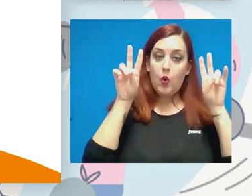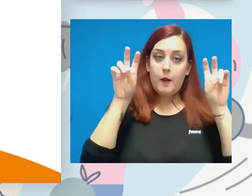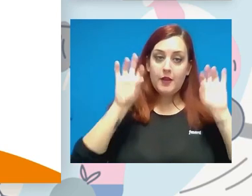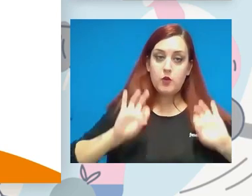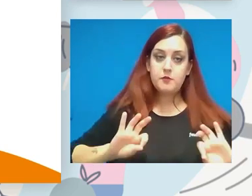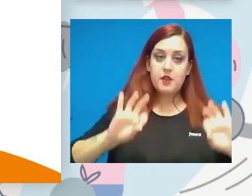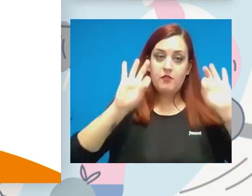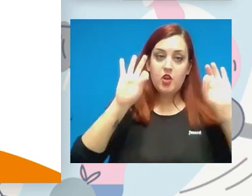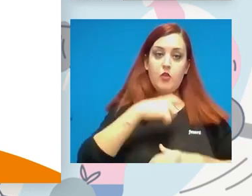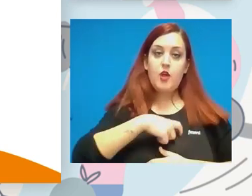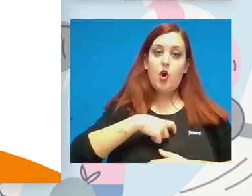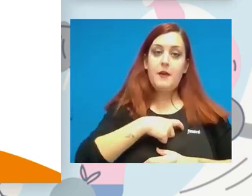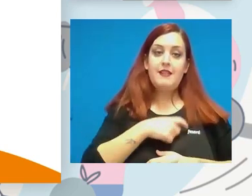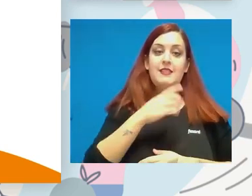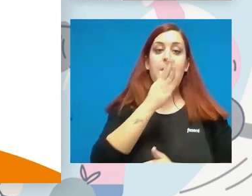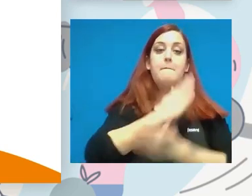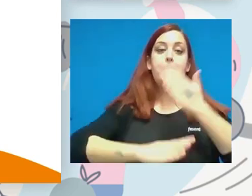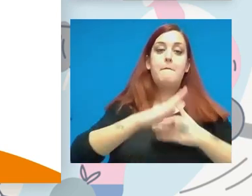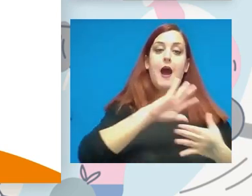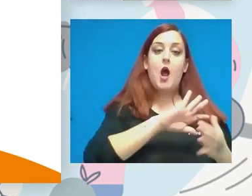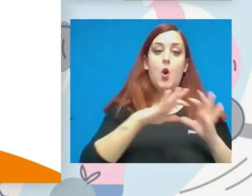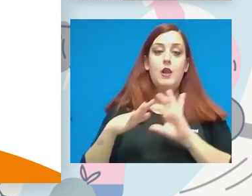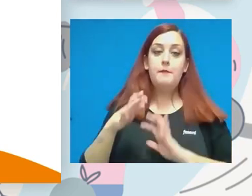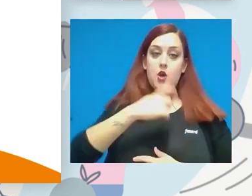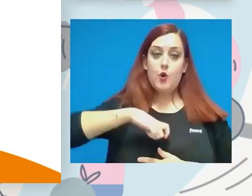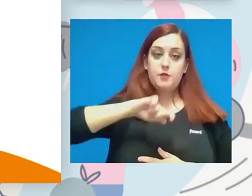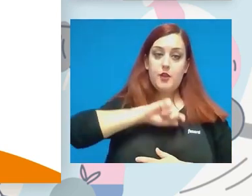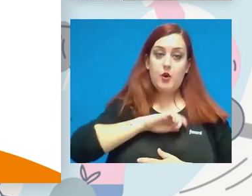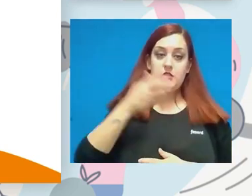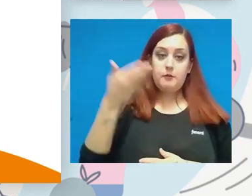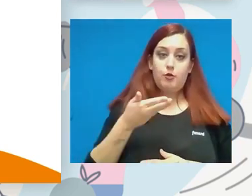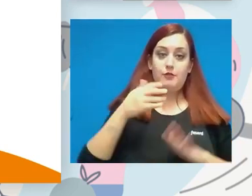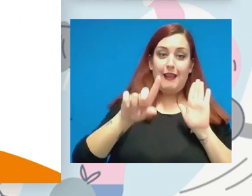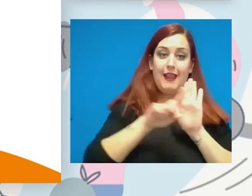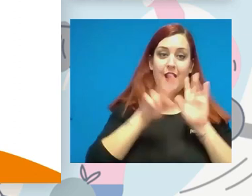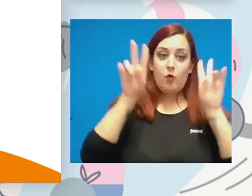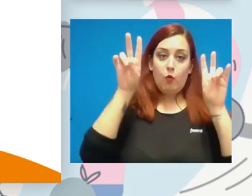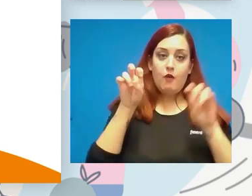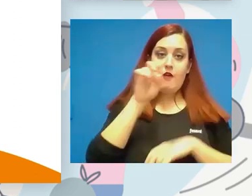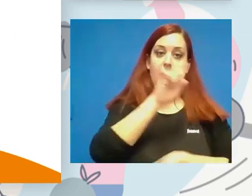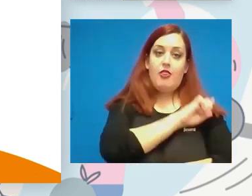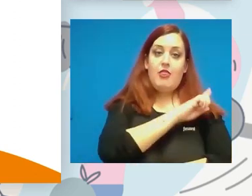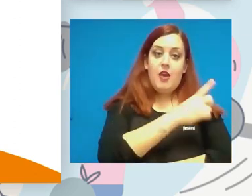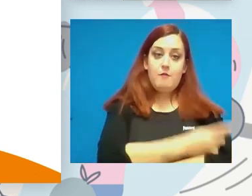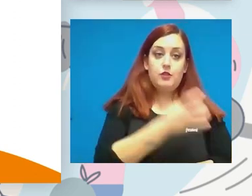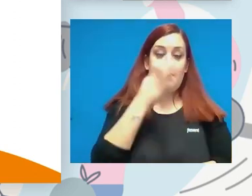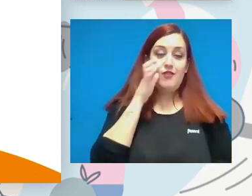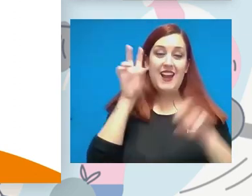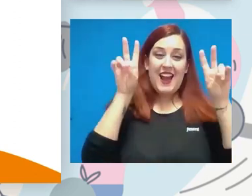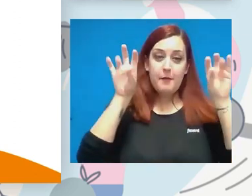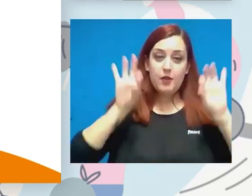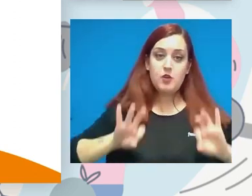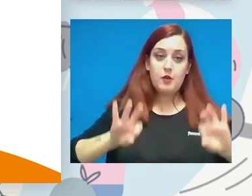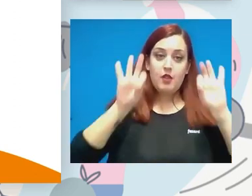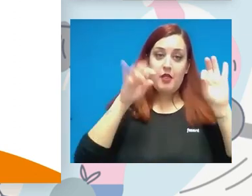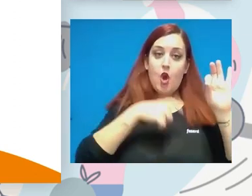Comité Paralímpico Español. Es importantísimo. La nueva ley del deporte, en ese capítulo específico, se dedica al